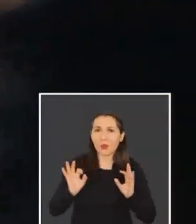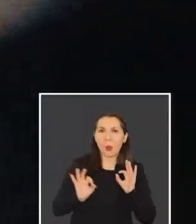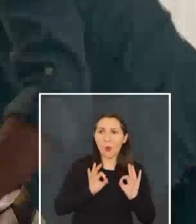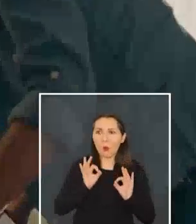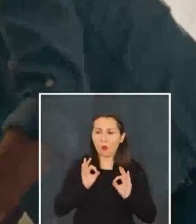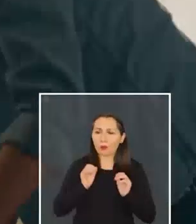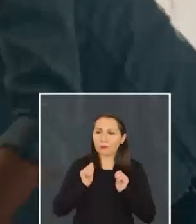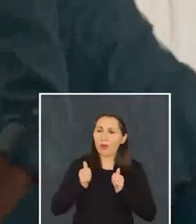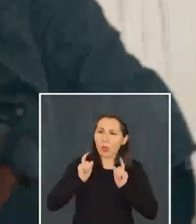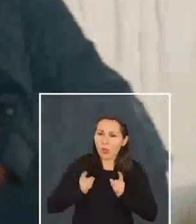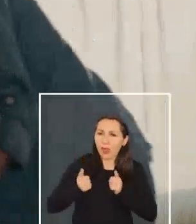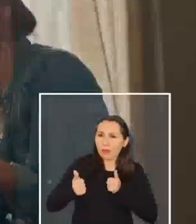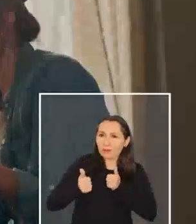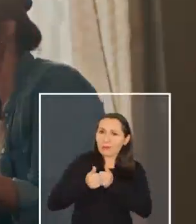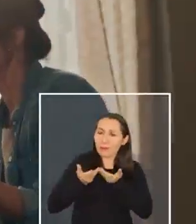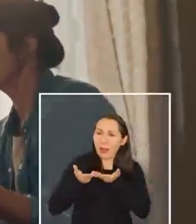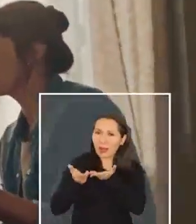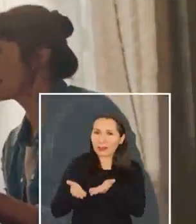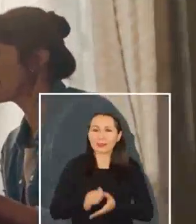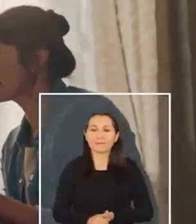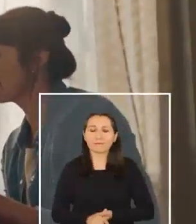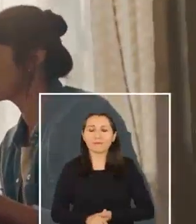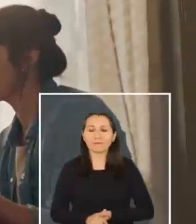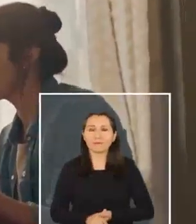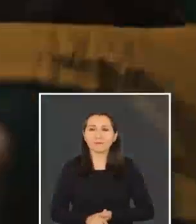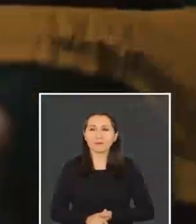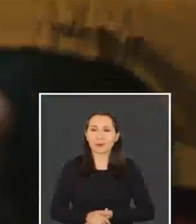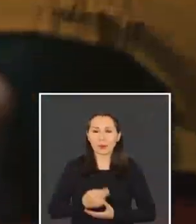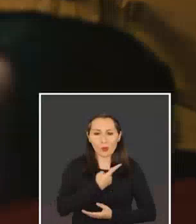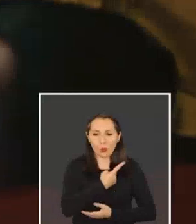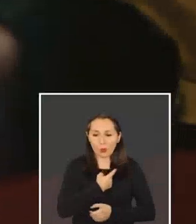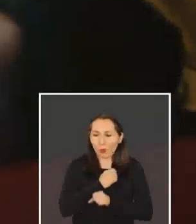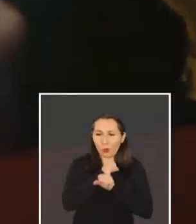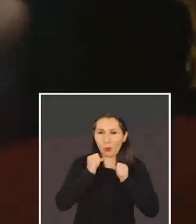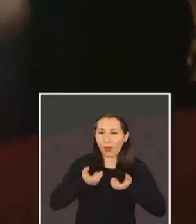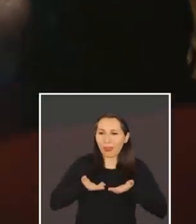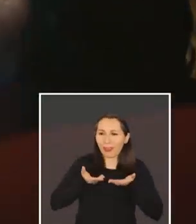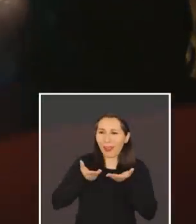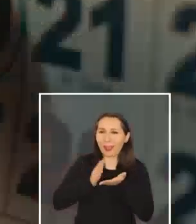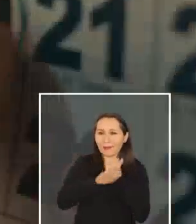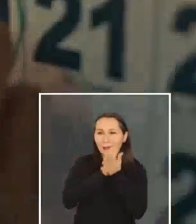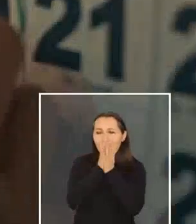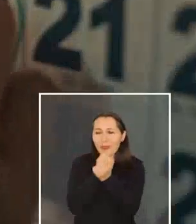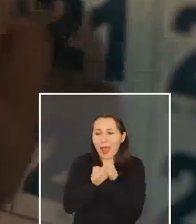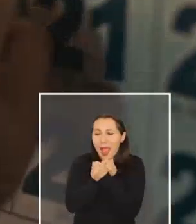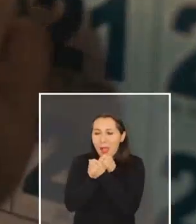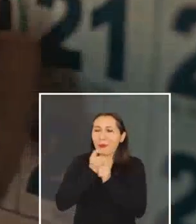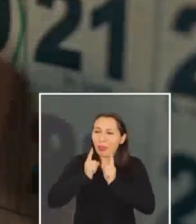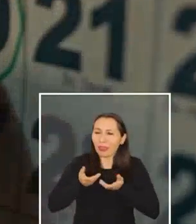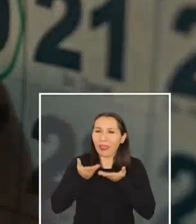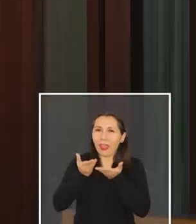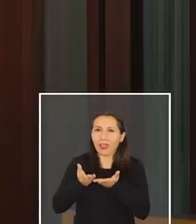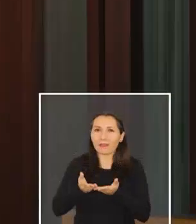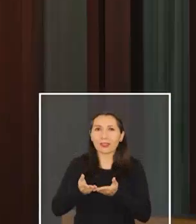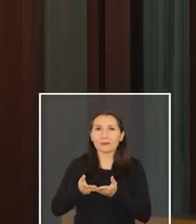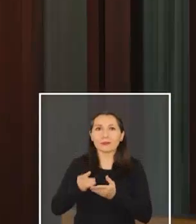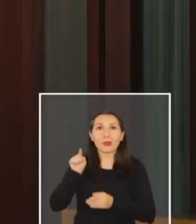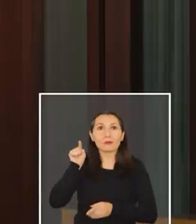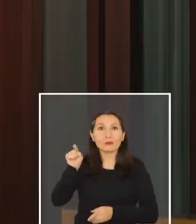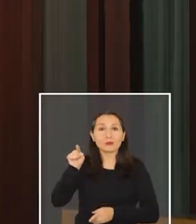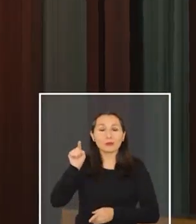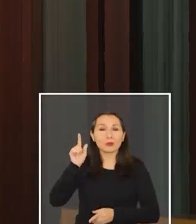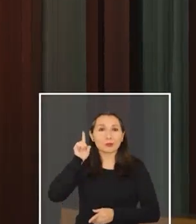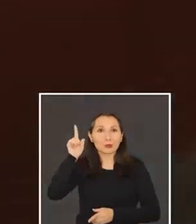o si no estábamos a tu altura conocí un planeta habitado si no éramos capaces de entregarte todo el amor que merecías